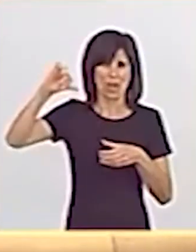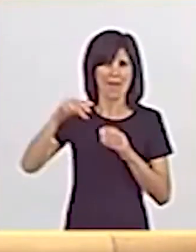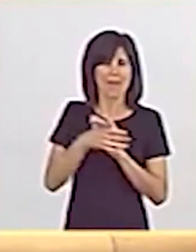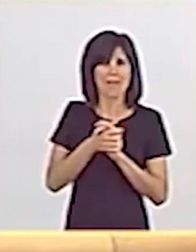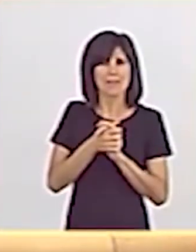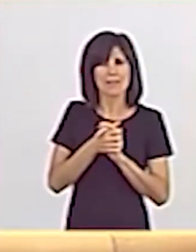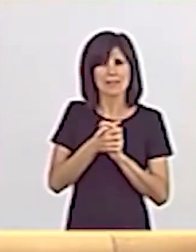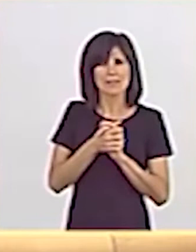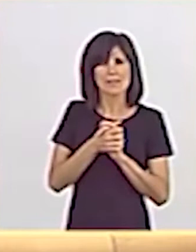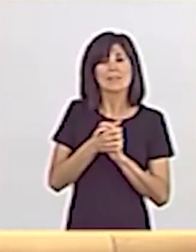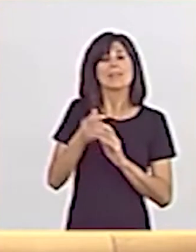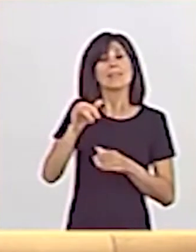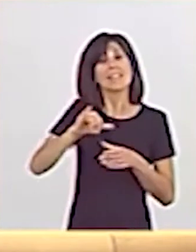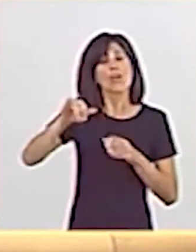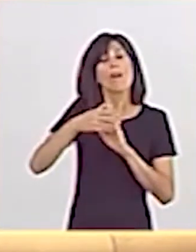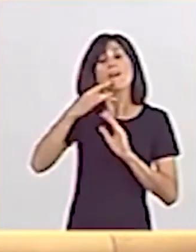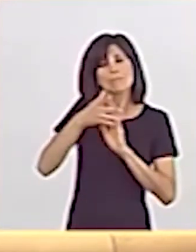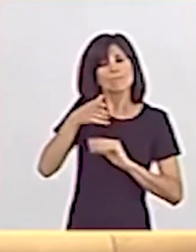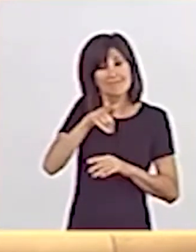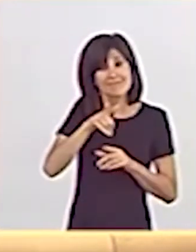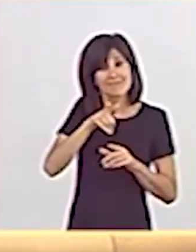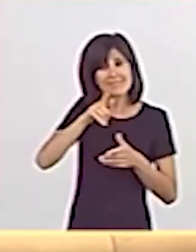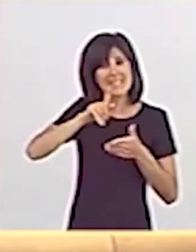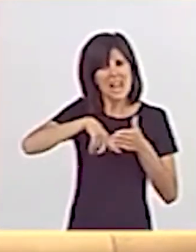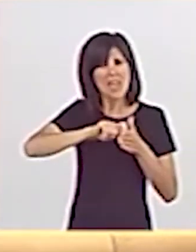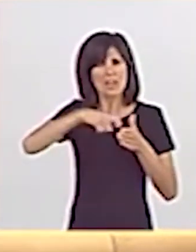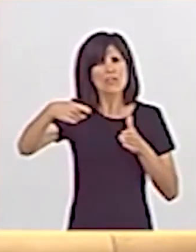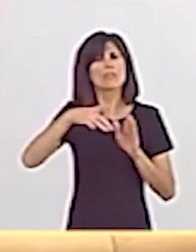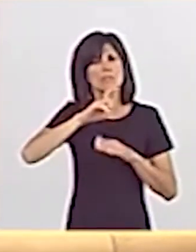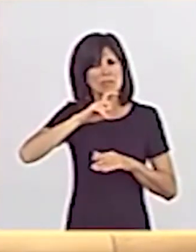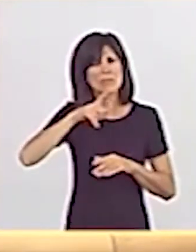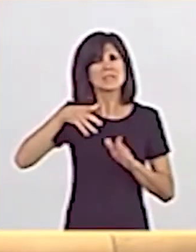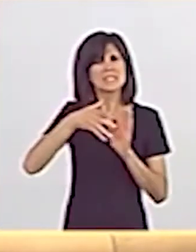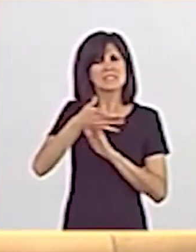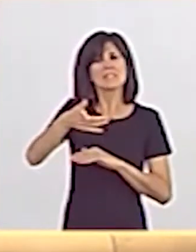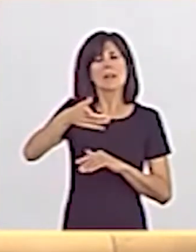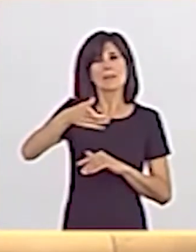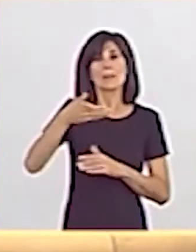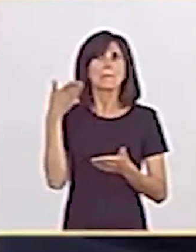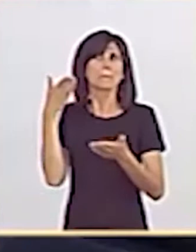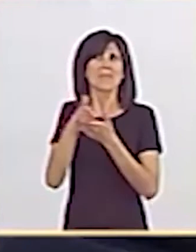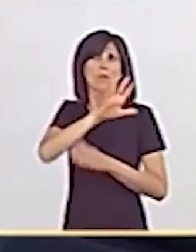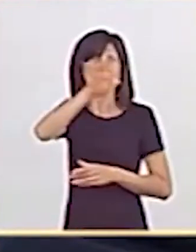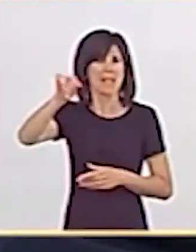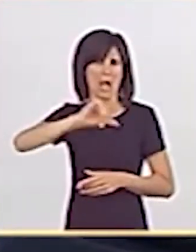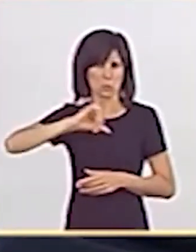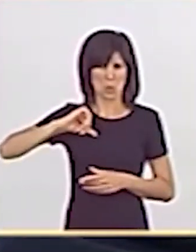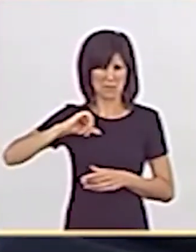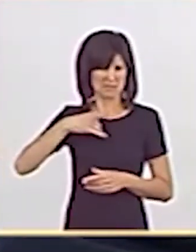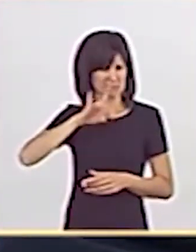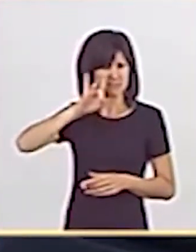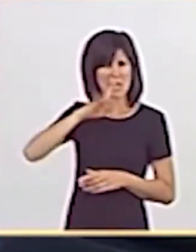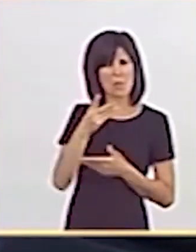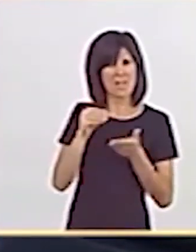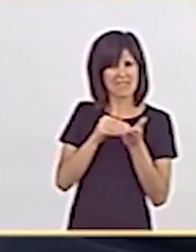Este calendario, sobre todo, se pacta y se trabaja a petición de las comunidades autónomas. Por eso me sorprende en algunos